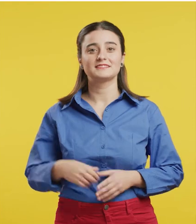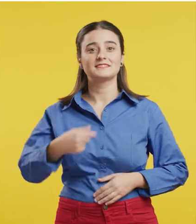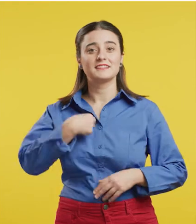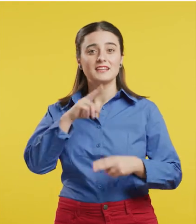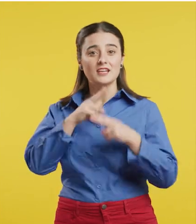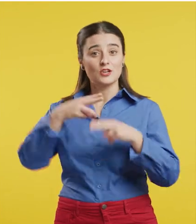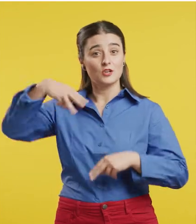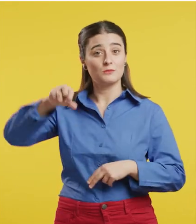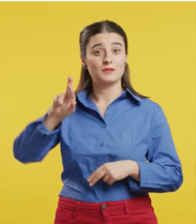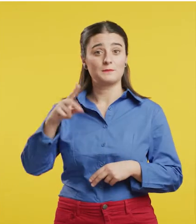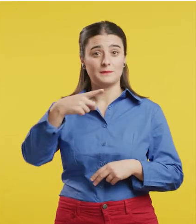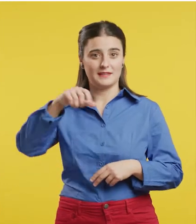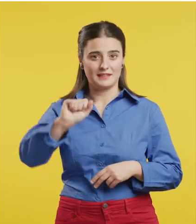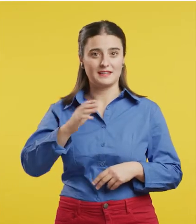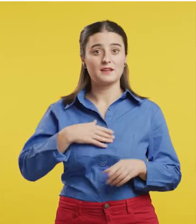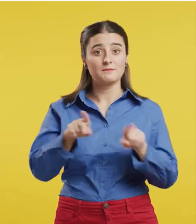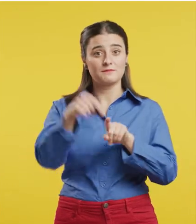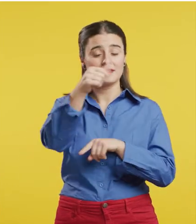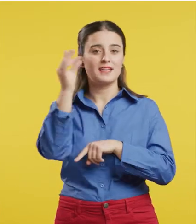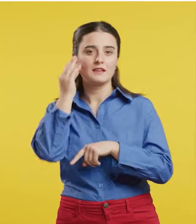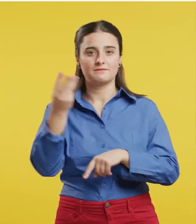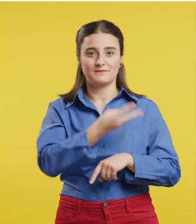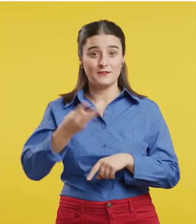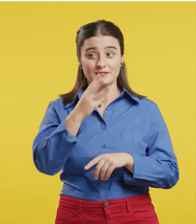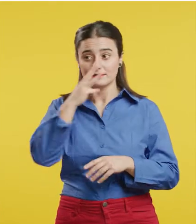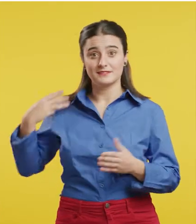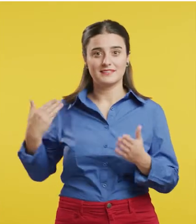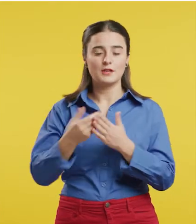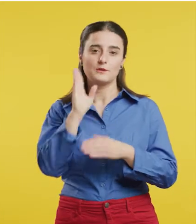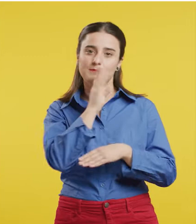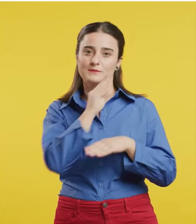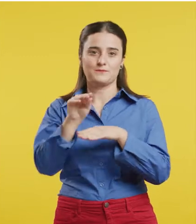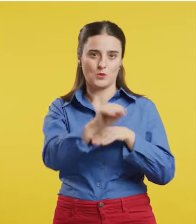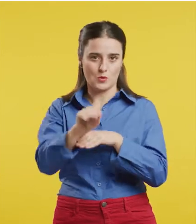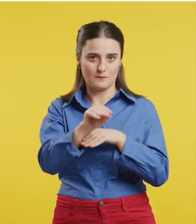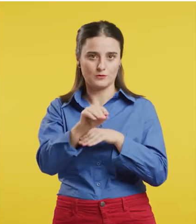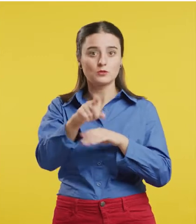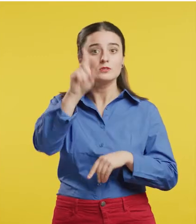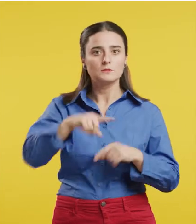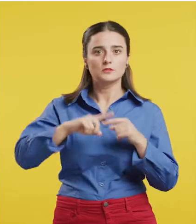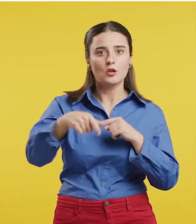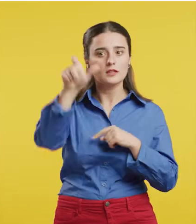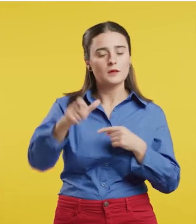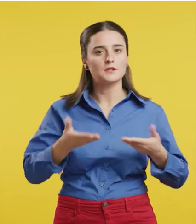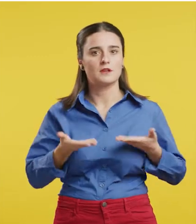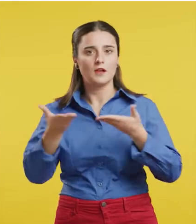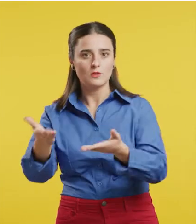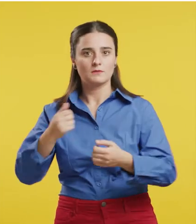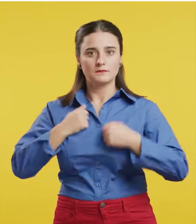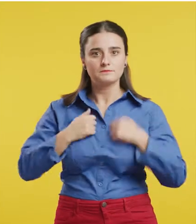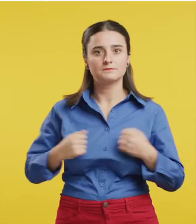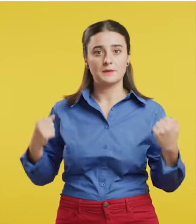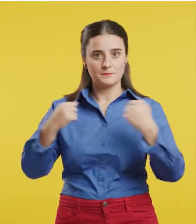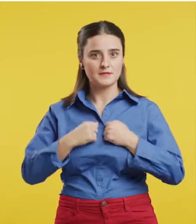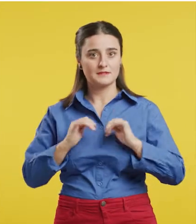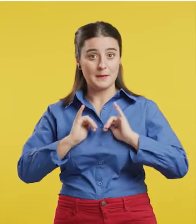Soy Marga. Entre mi hermano, mi hermana y yo, desde hace tres años cuidamos de nuestra madre. Tú, como nosotras, cada día ayudas a alguien a